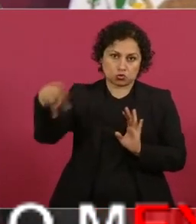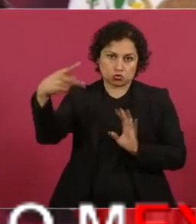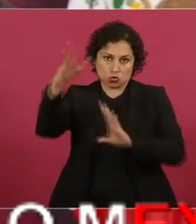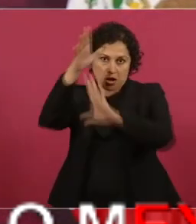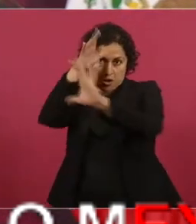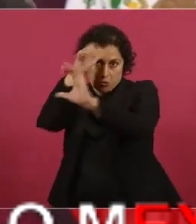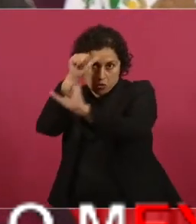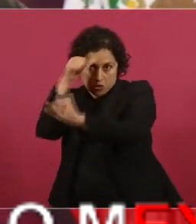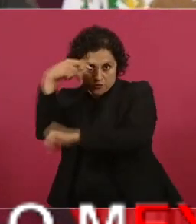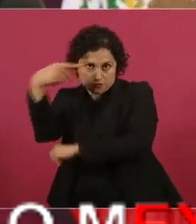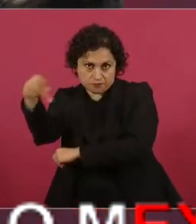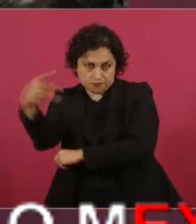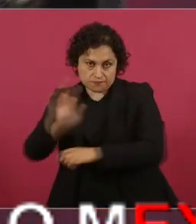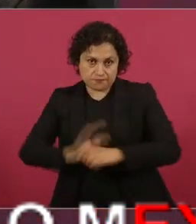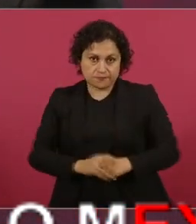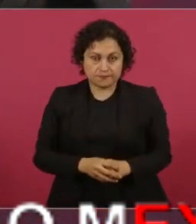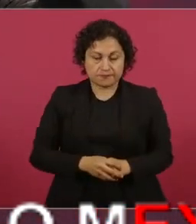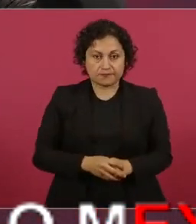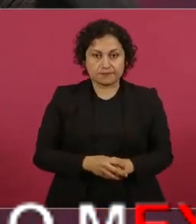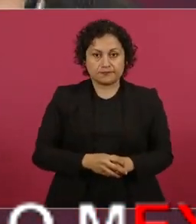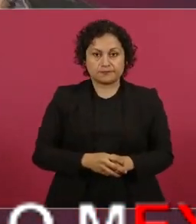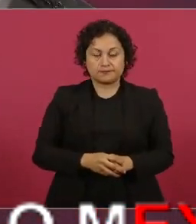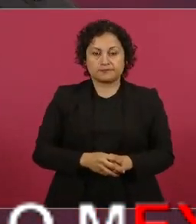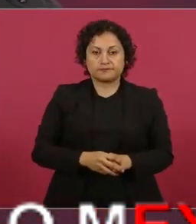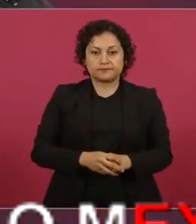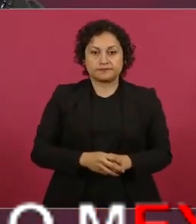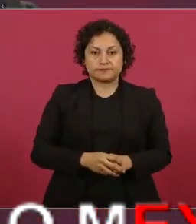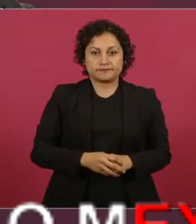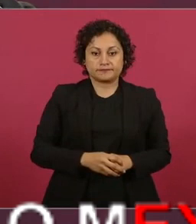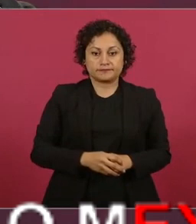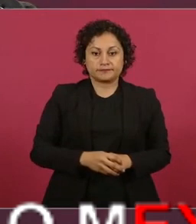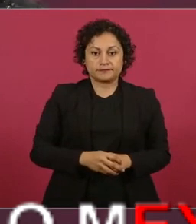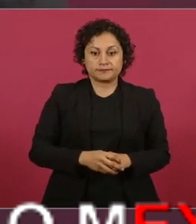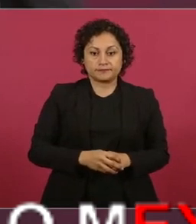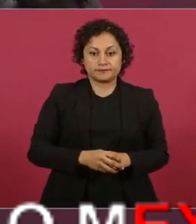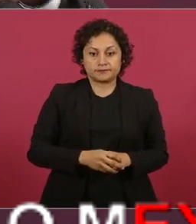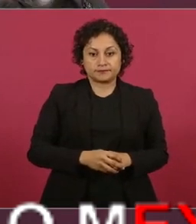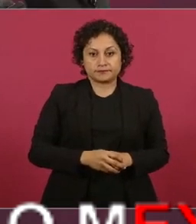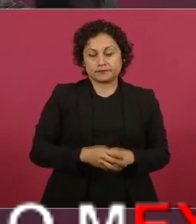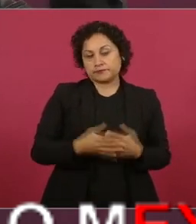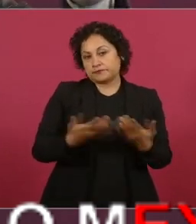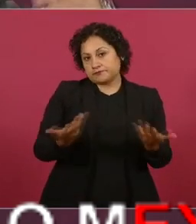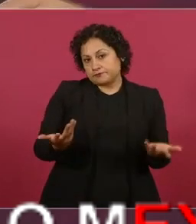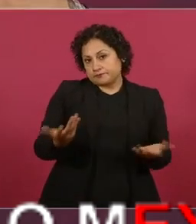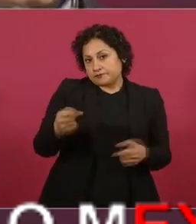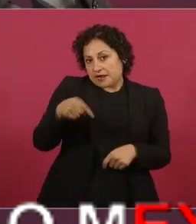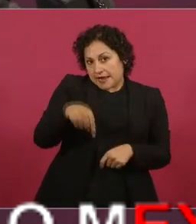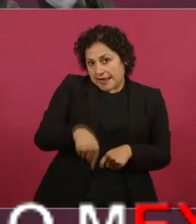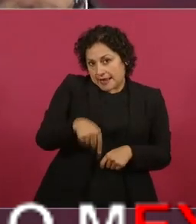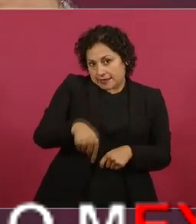Y aquí vamos a estar recordándolo.